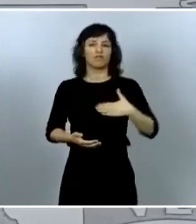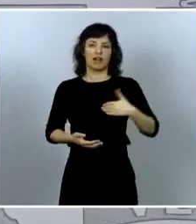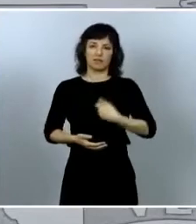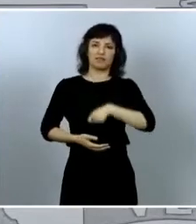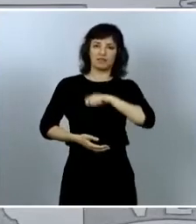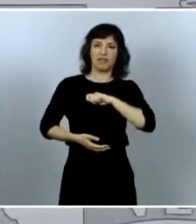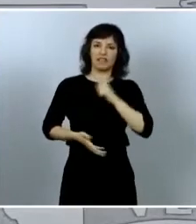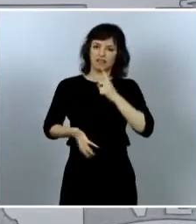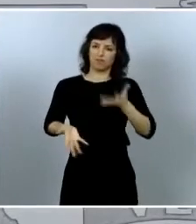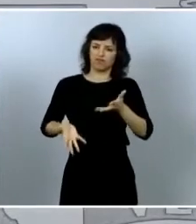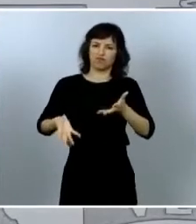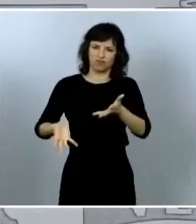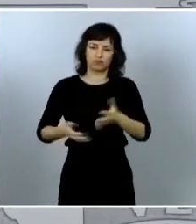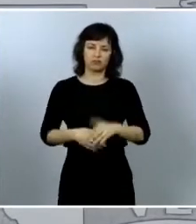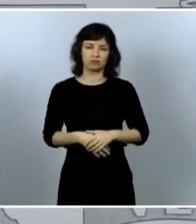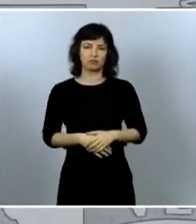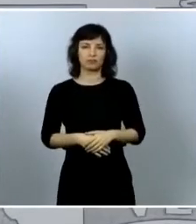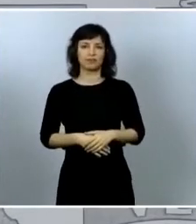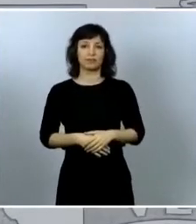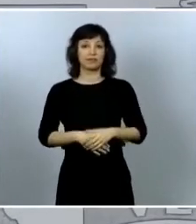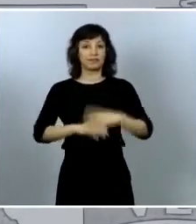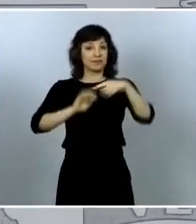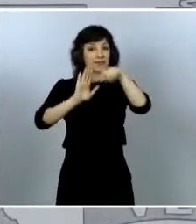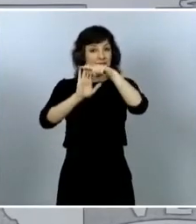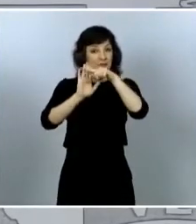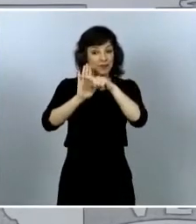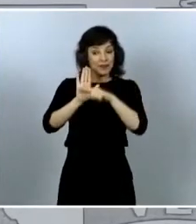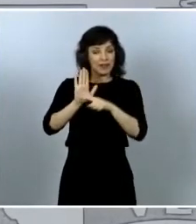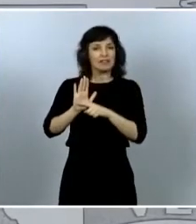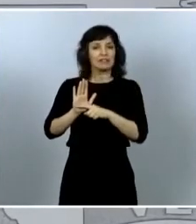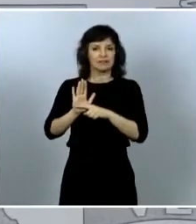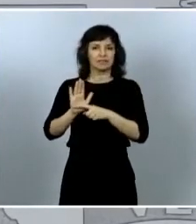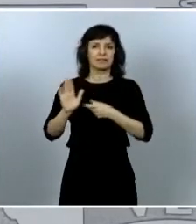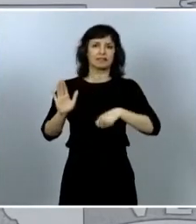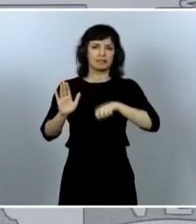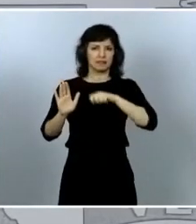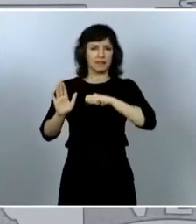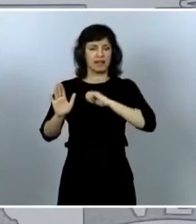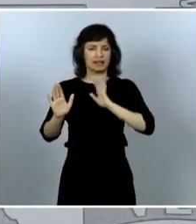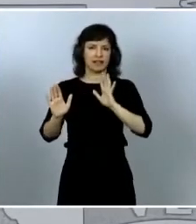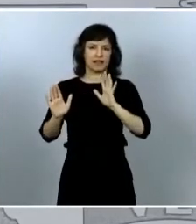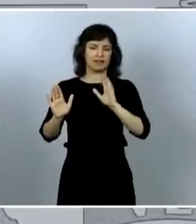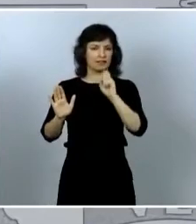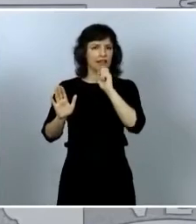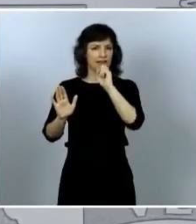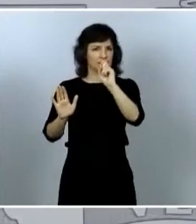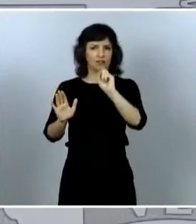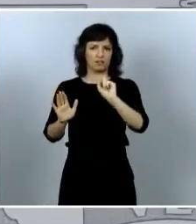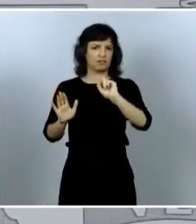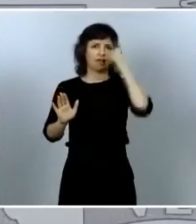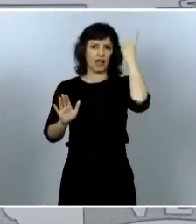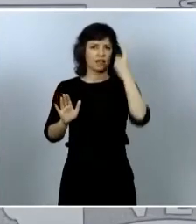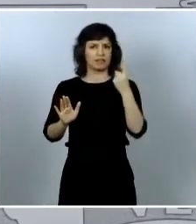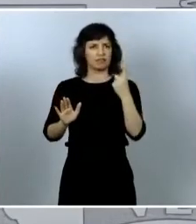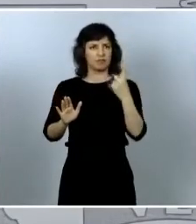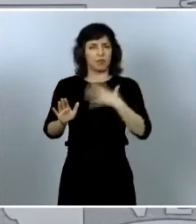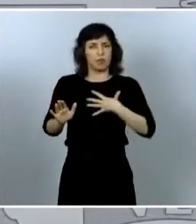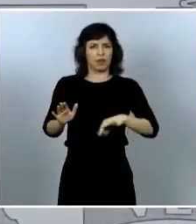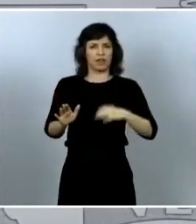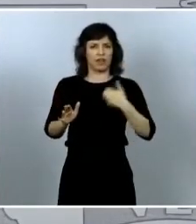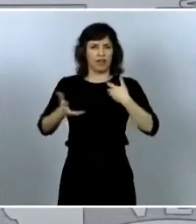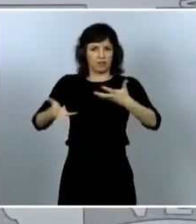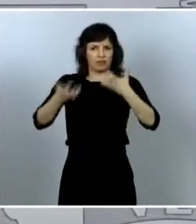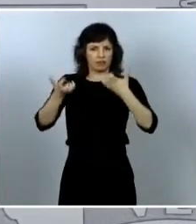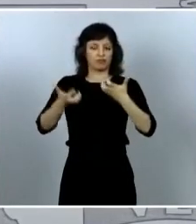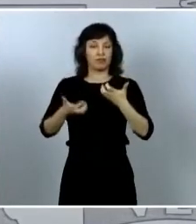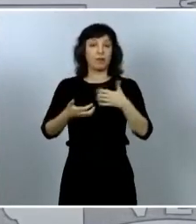medidas de las que nuestro país será una de las principales potenciales beneficiarios pero también el conjunto de la unión